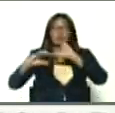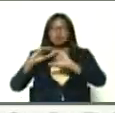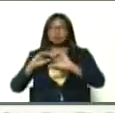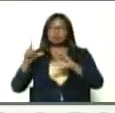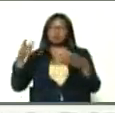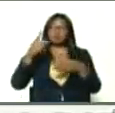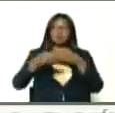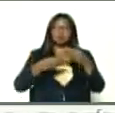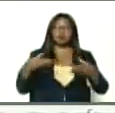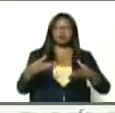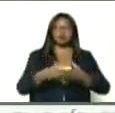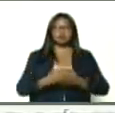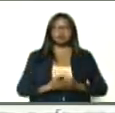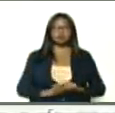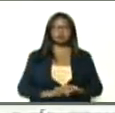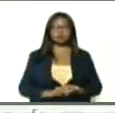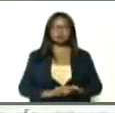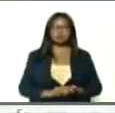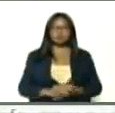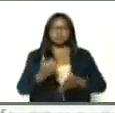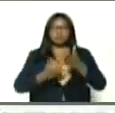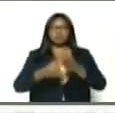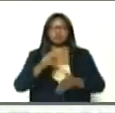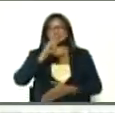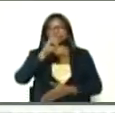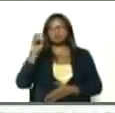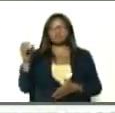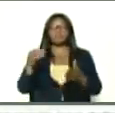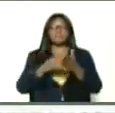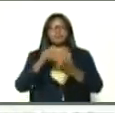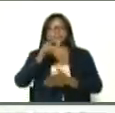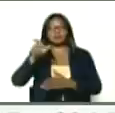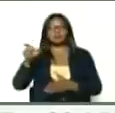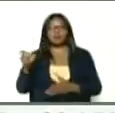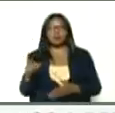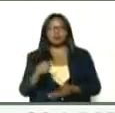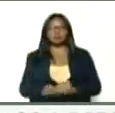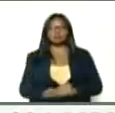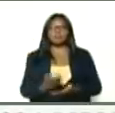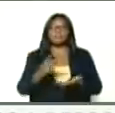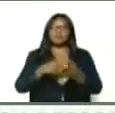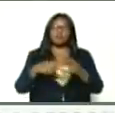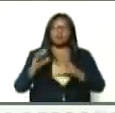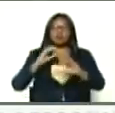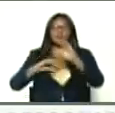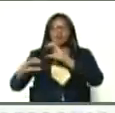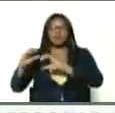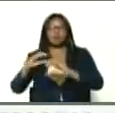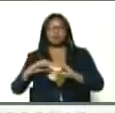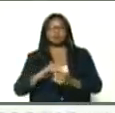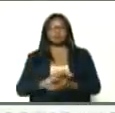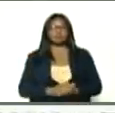aquella, se han inscrito, 200 mil personas, para participar, en el movimiento de comunicadores,